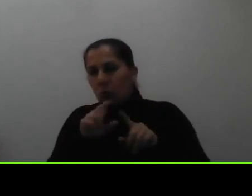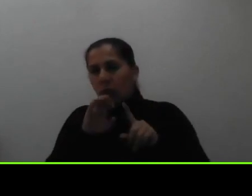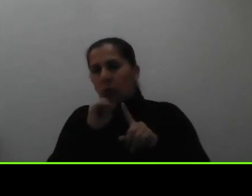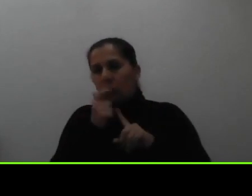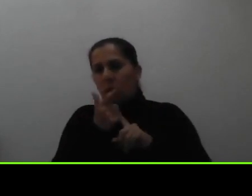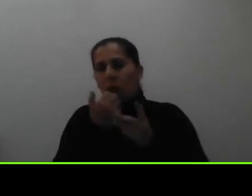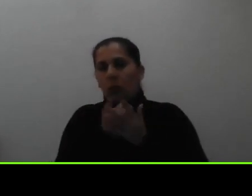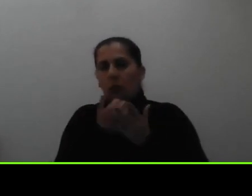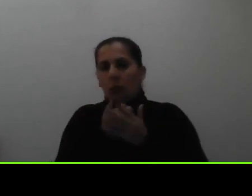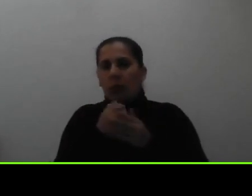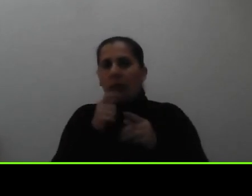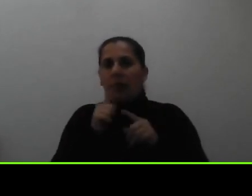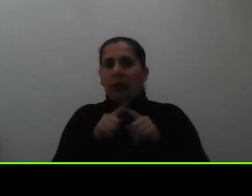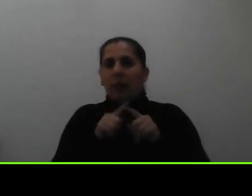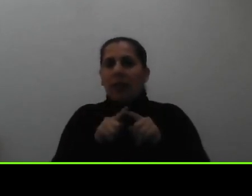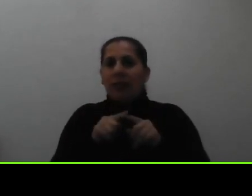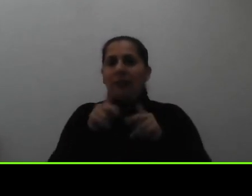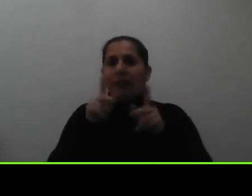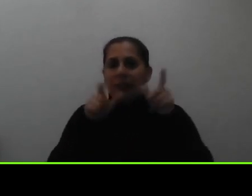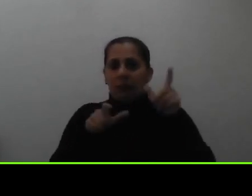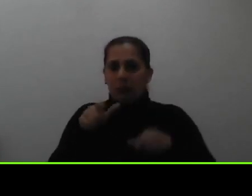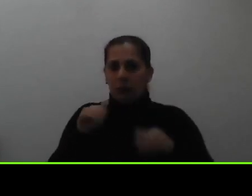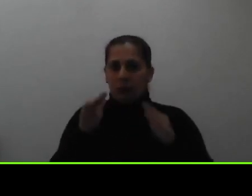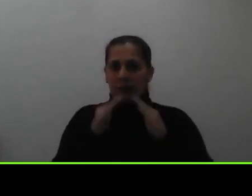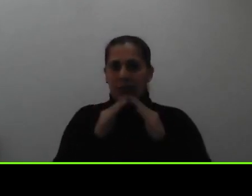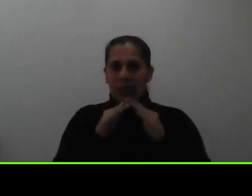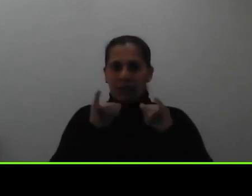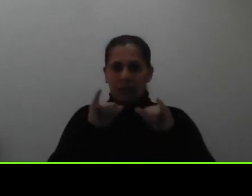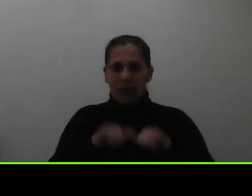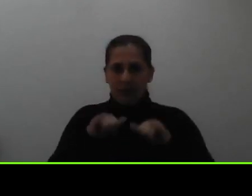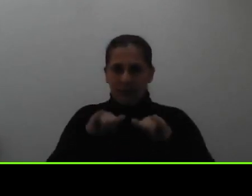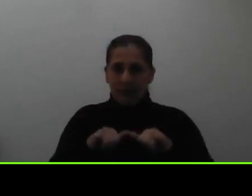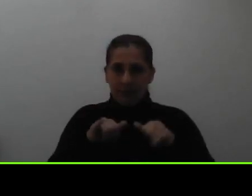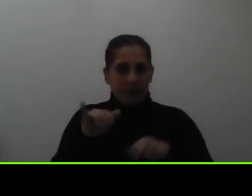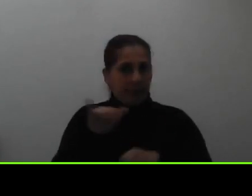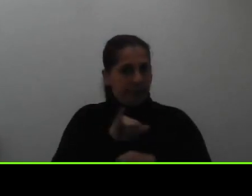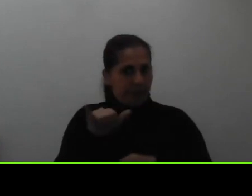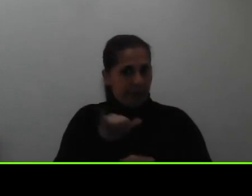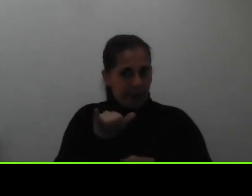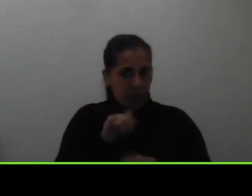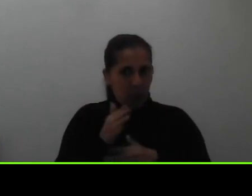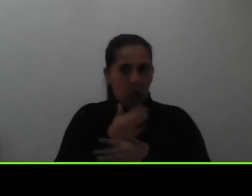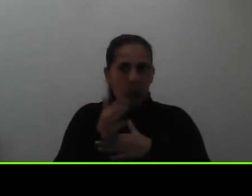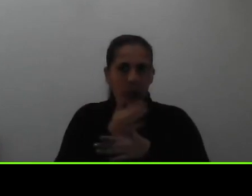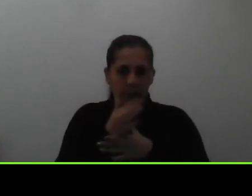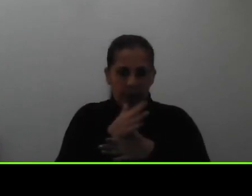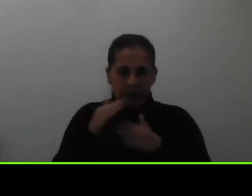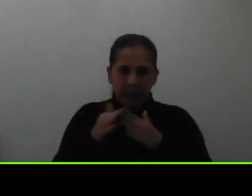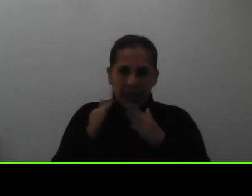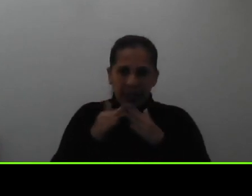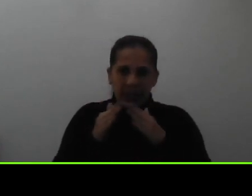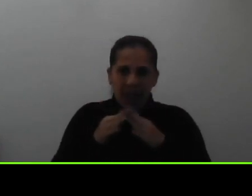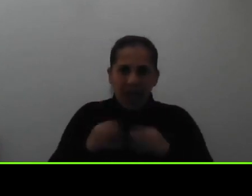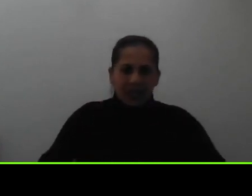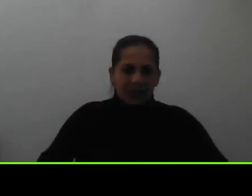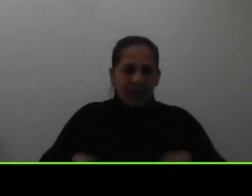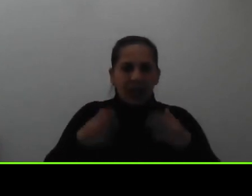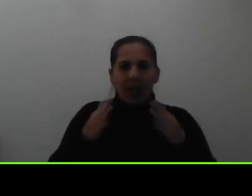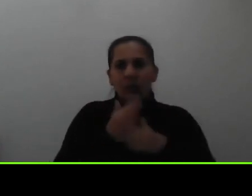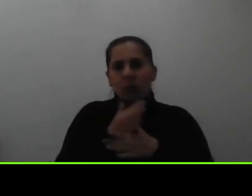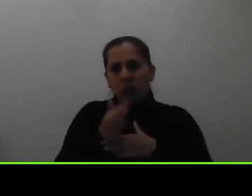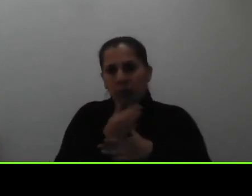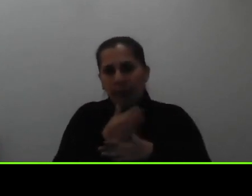de las personas que viven bajo el mismo techo y comparten los espacios de la casa los gastos los